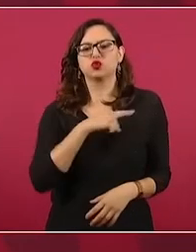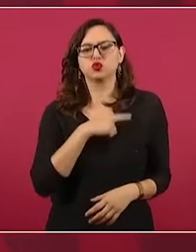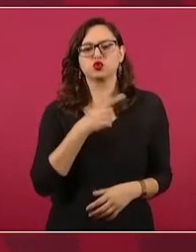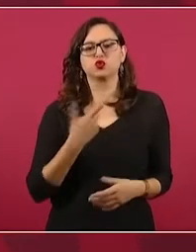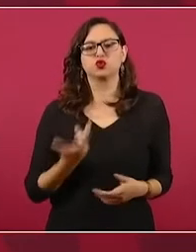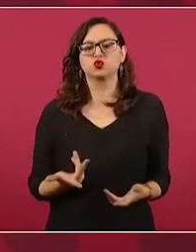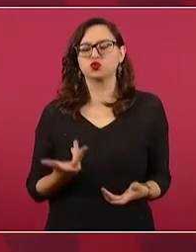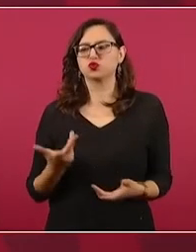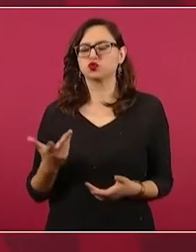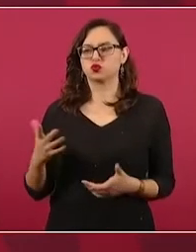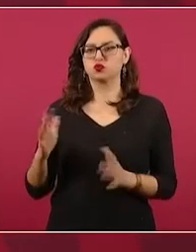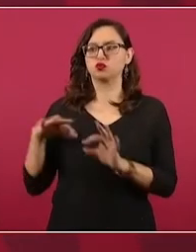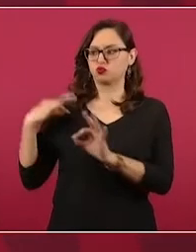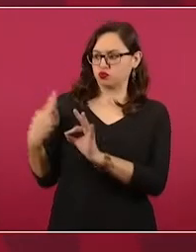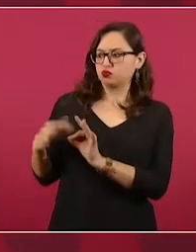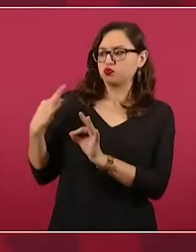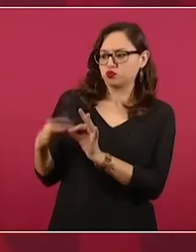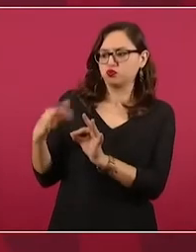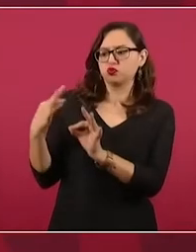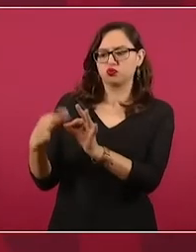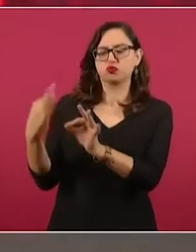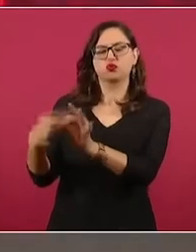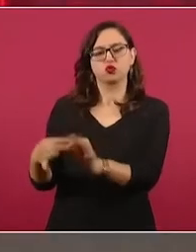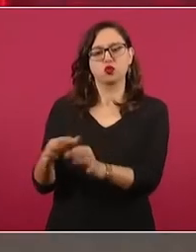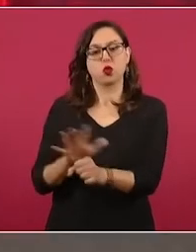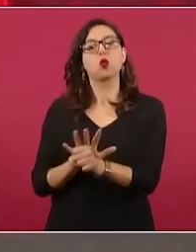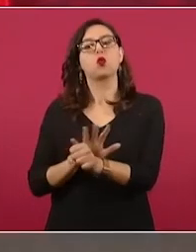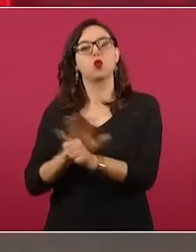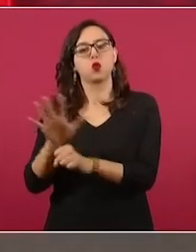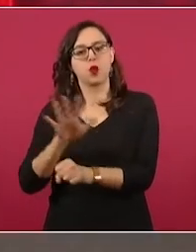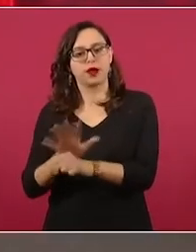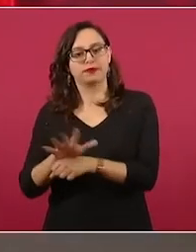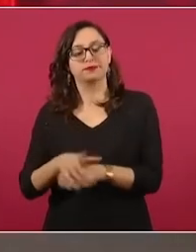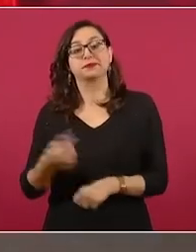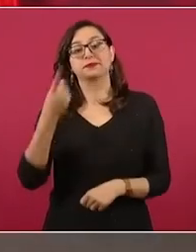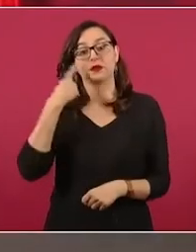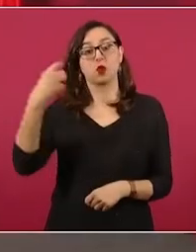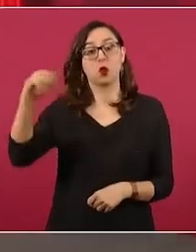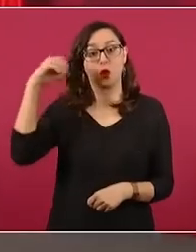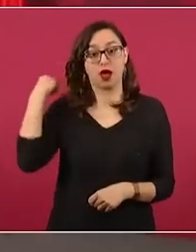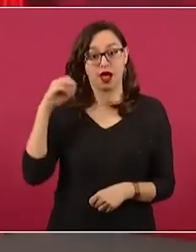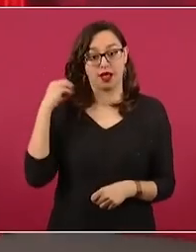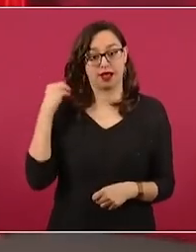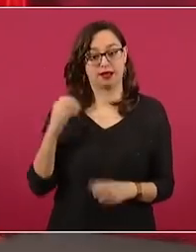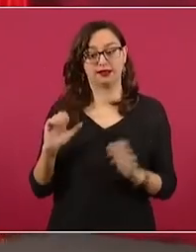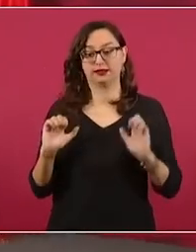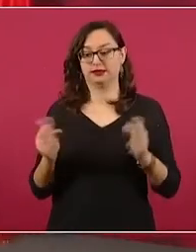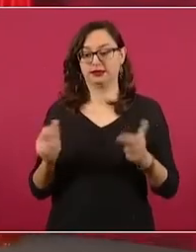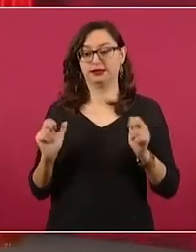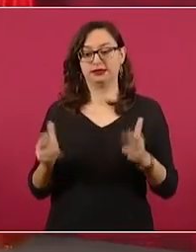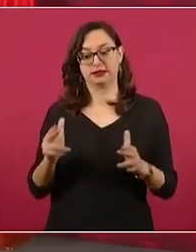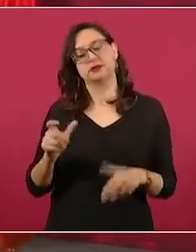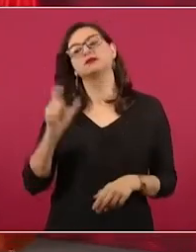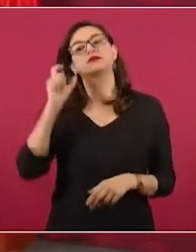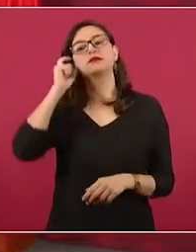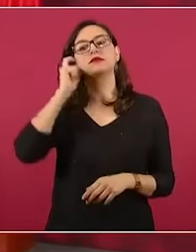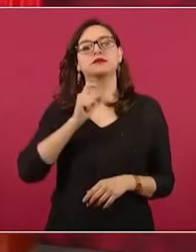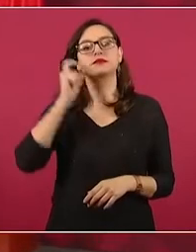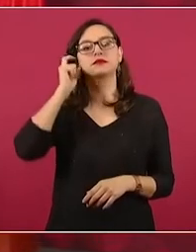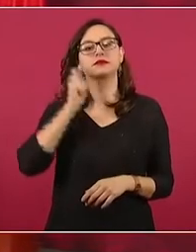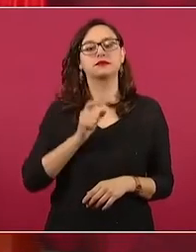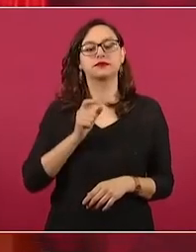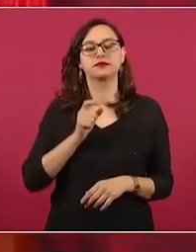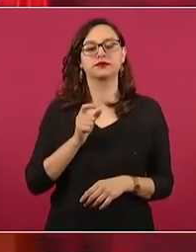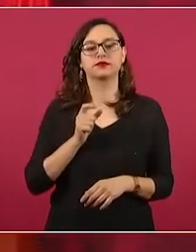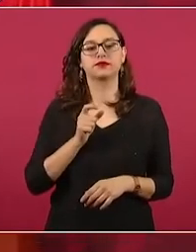Oaxaca? Bueno, Oaxaca como Chiapas y Guerrero es